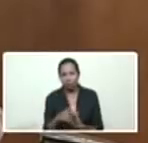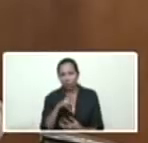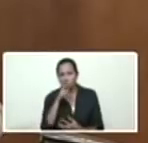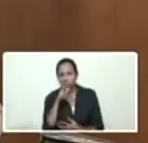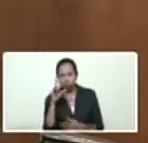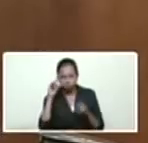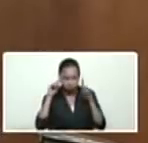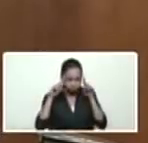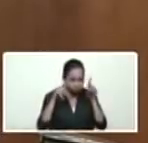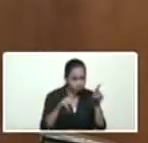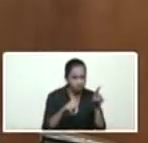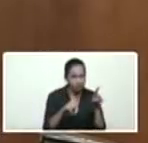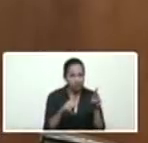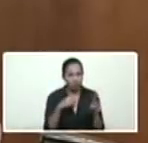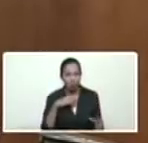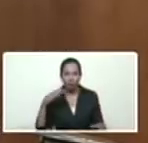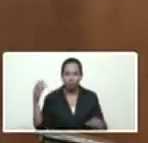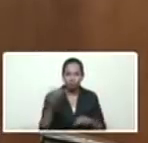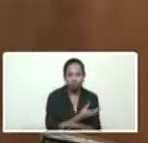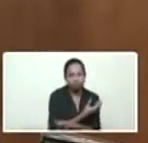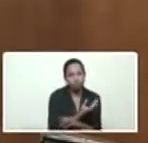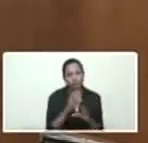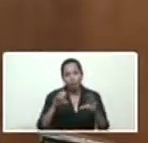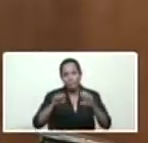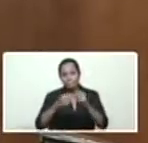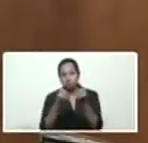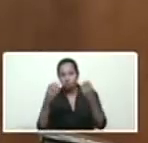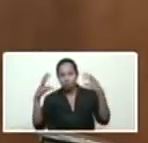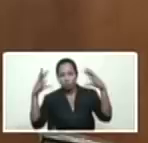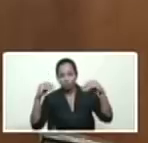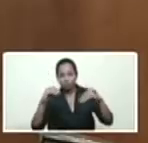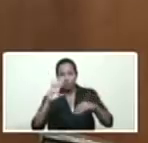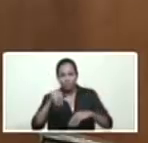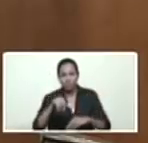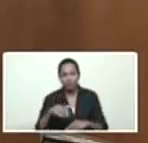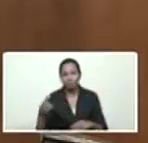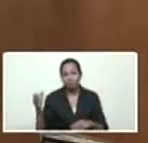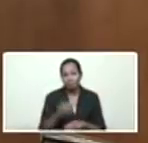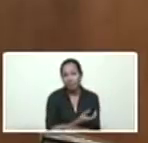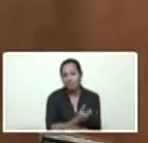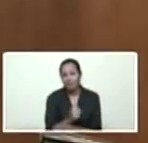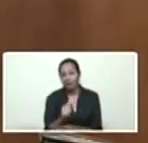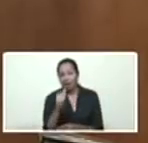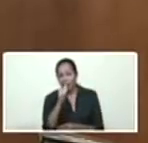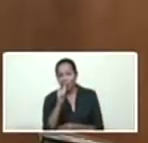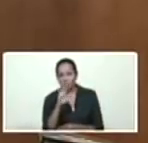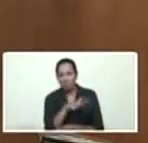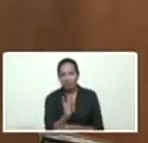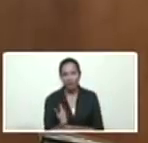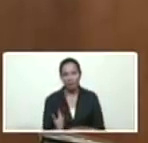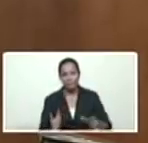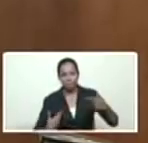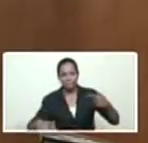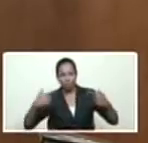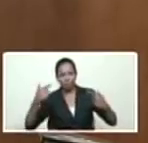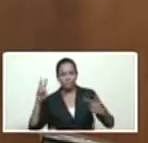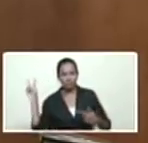Los que te quitan la electricidad, los que te quitan el agua, y los que después tratan de llamar a la violencia. Lo saben.